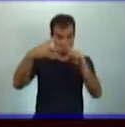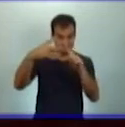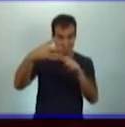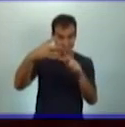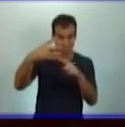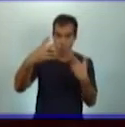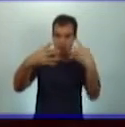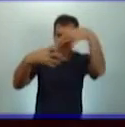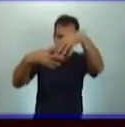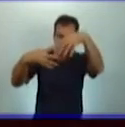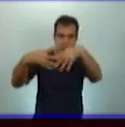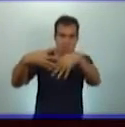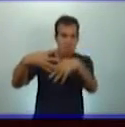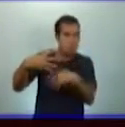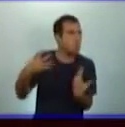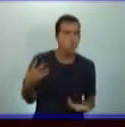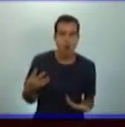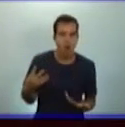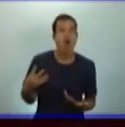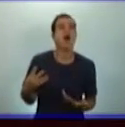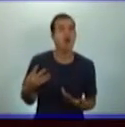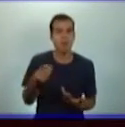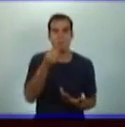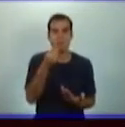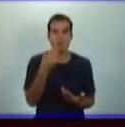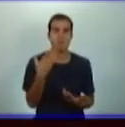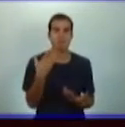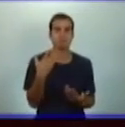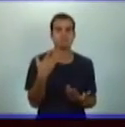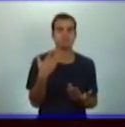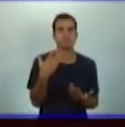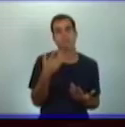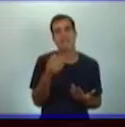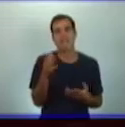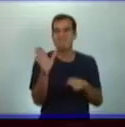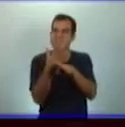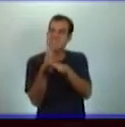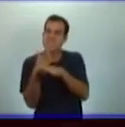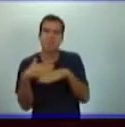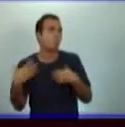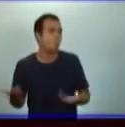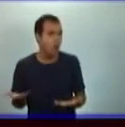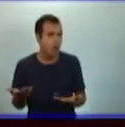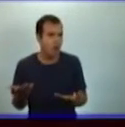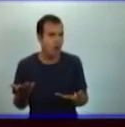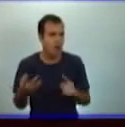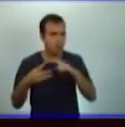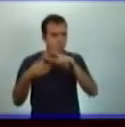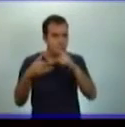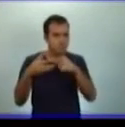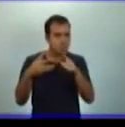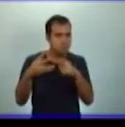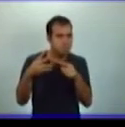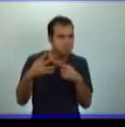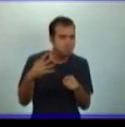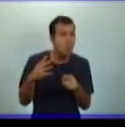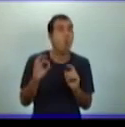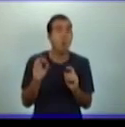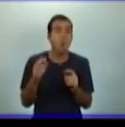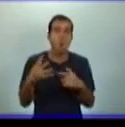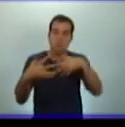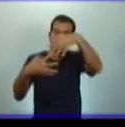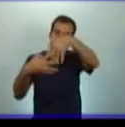puedes establecerla en semejanzas o diferencias. En la pregunta B,